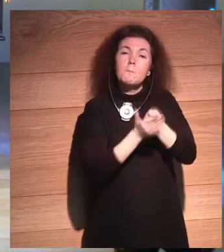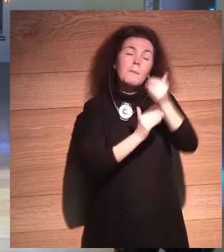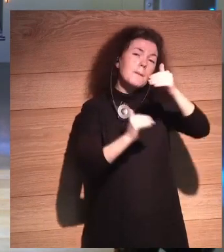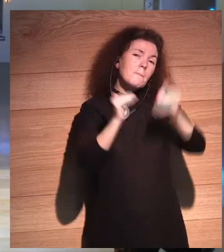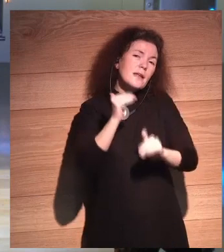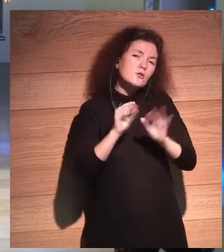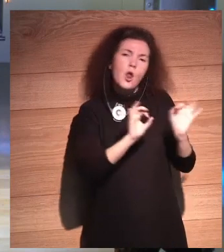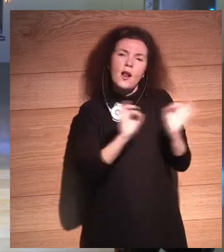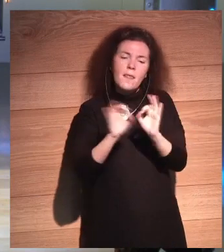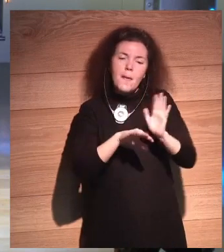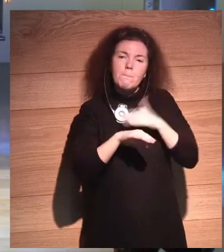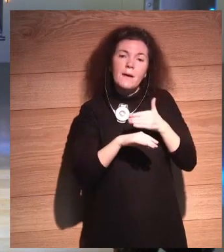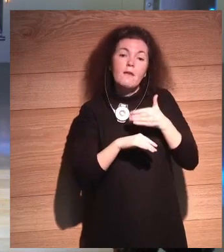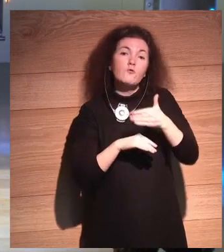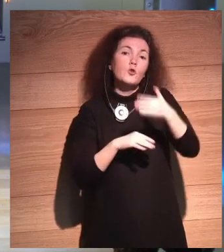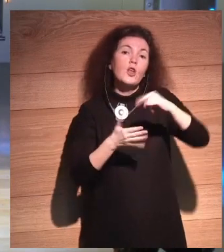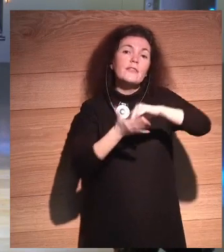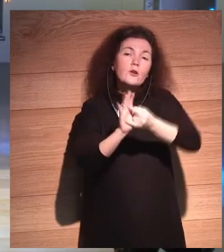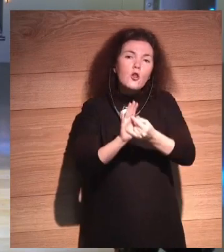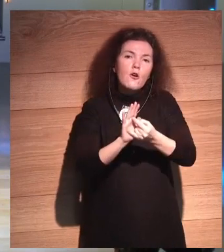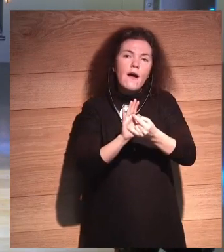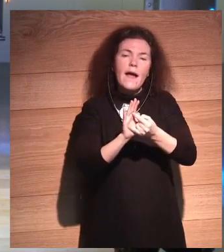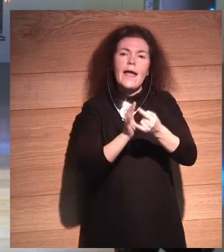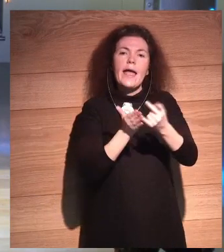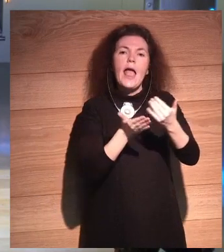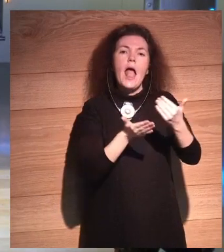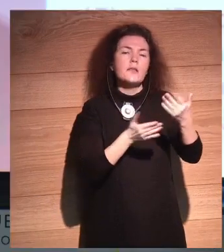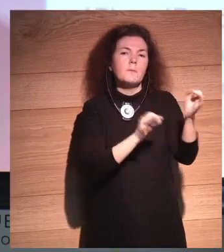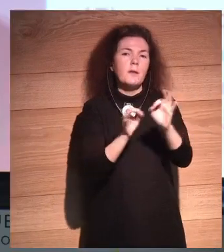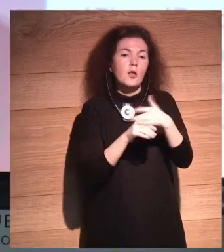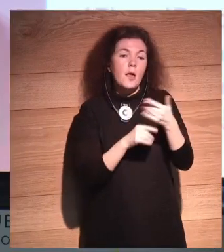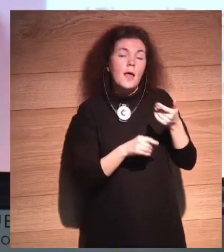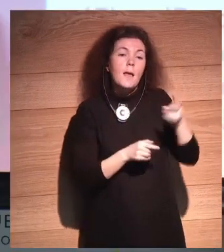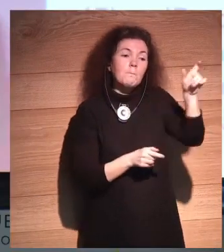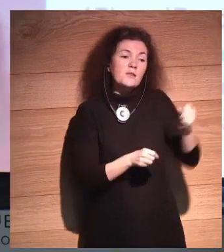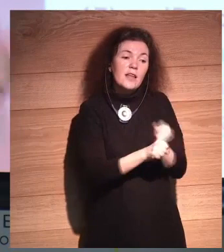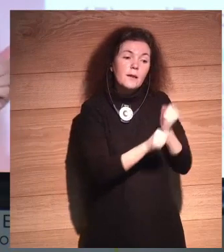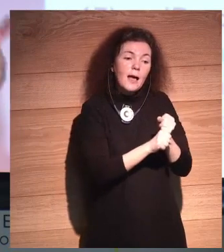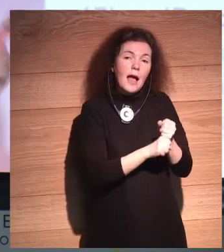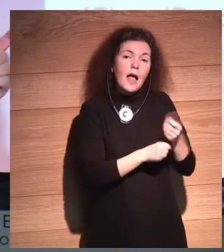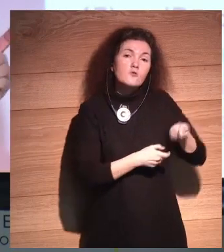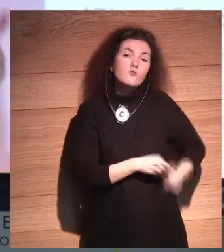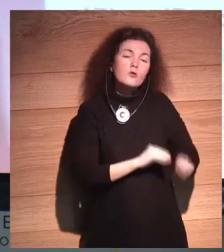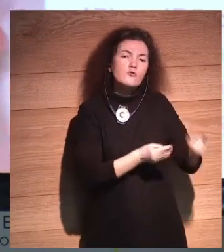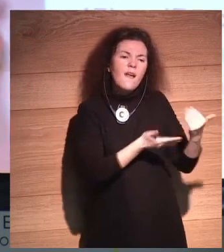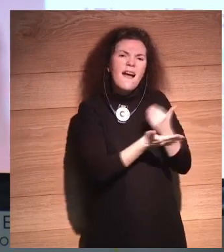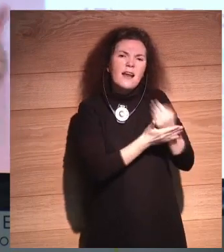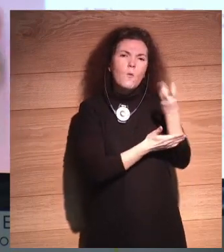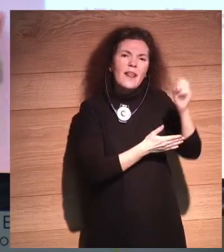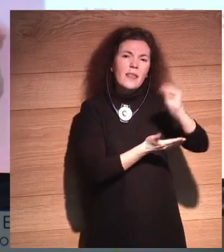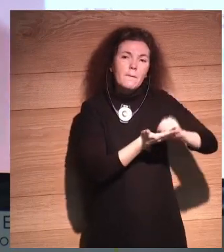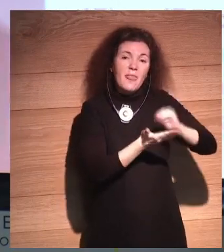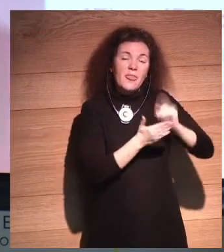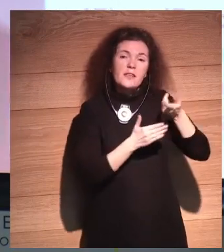organizadas para las consecuencias de la tecnología, y ganan 40 veces más dinero por empleado que una compañía tradicional. Y el